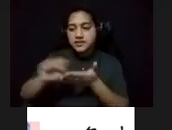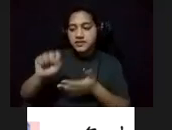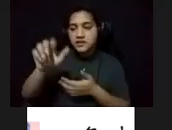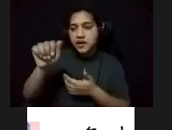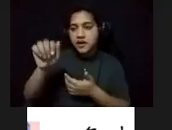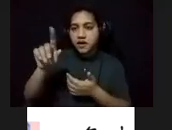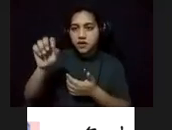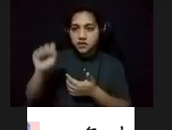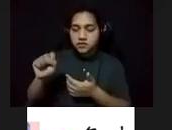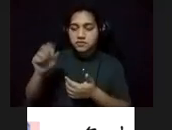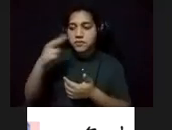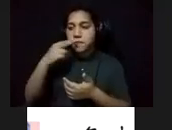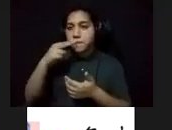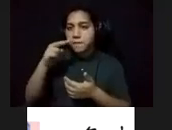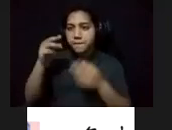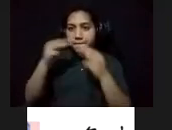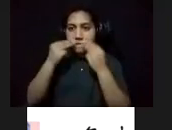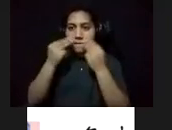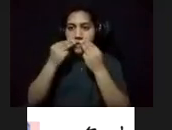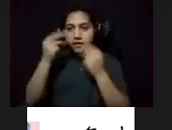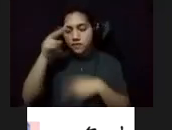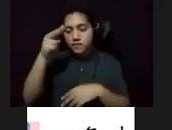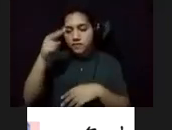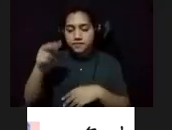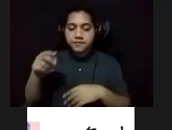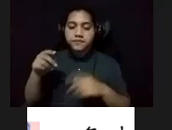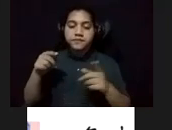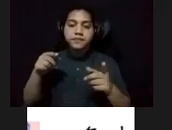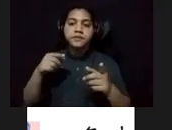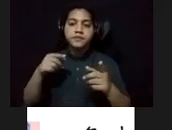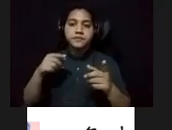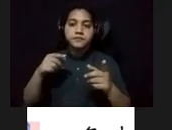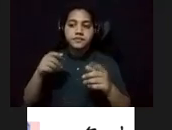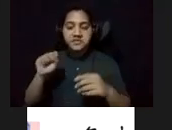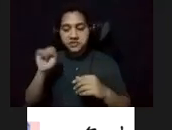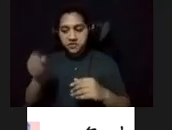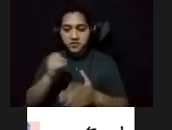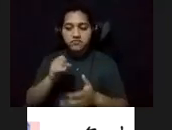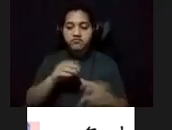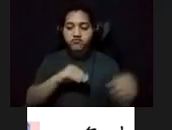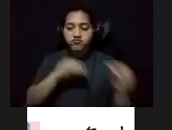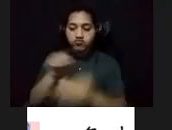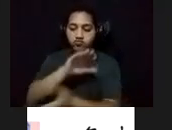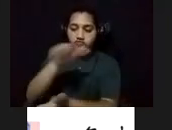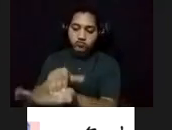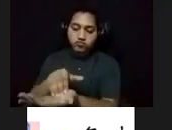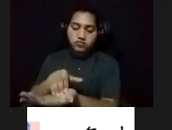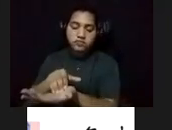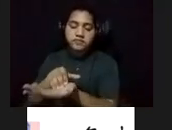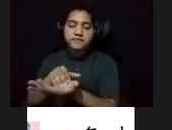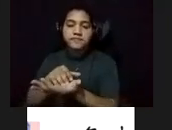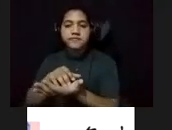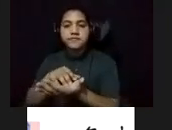nuevamente hace de la ciudadela su residencia, pero esta vez en el casco urbano. Esa